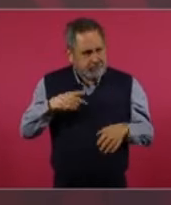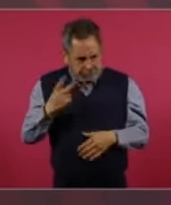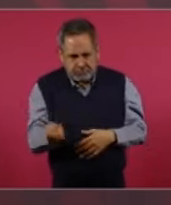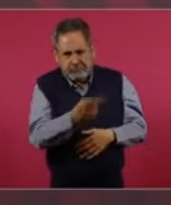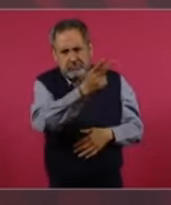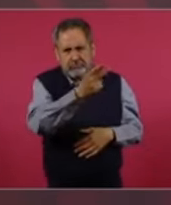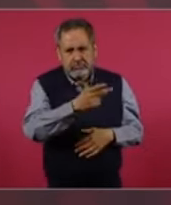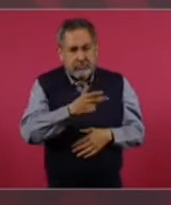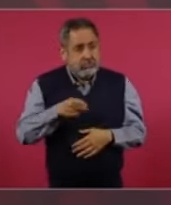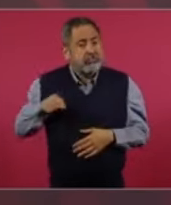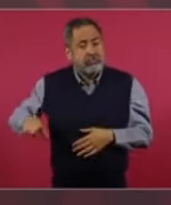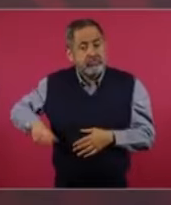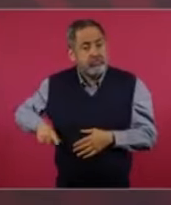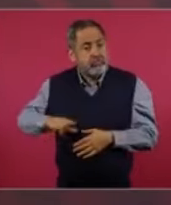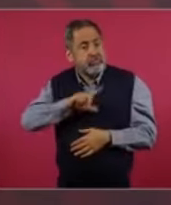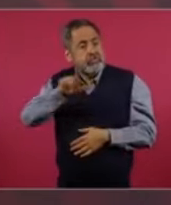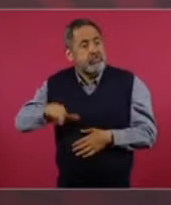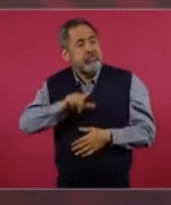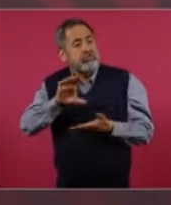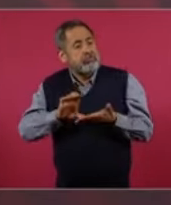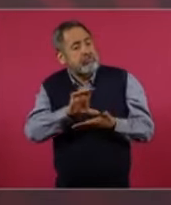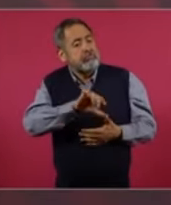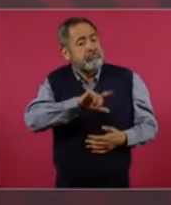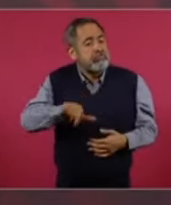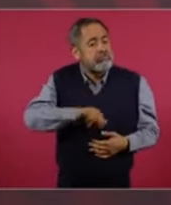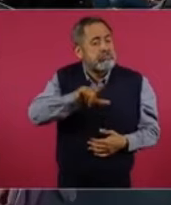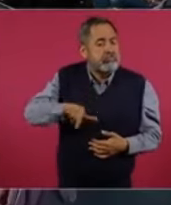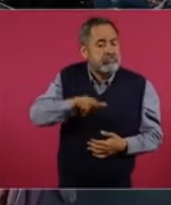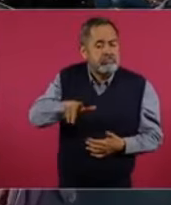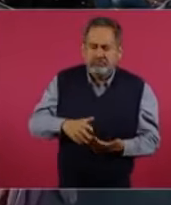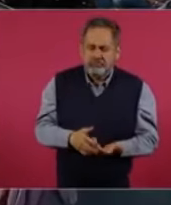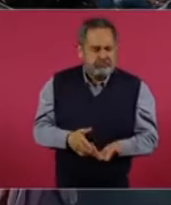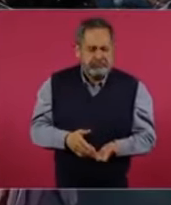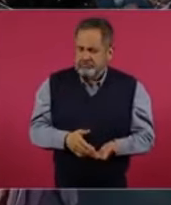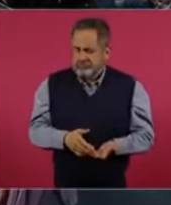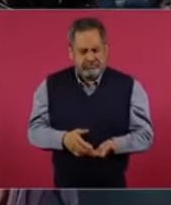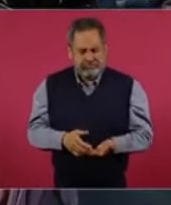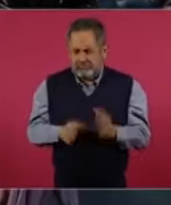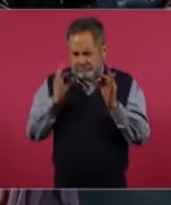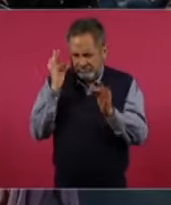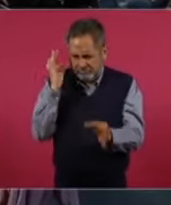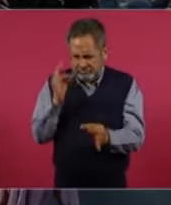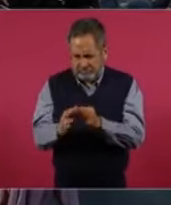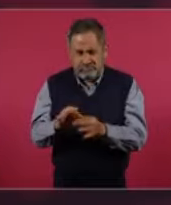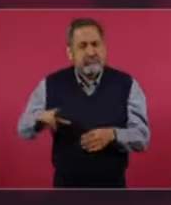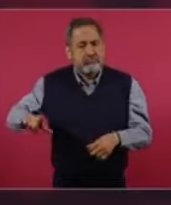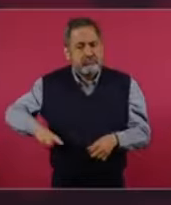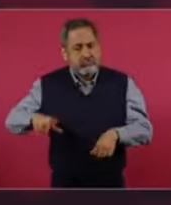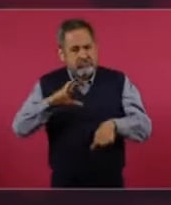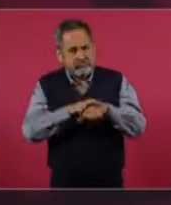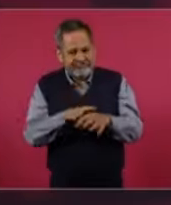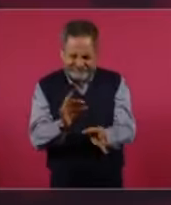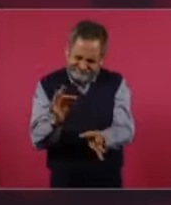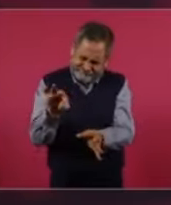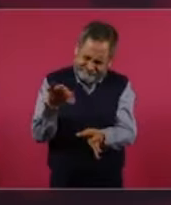Pregúntenle a los gobernadores si no les llega